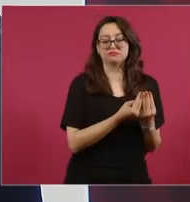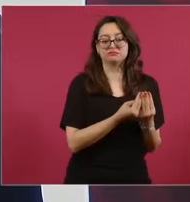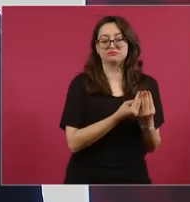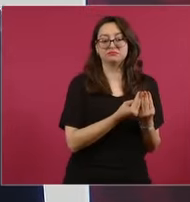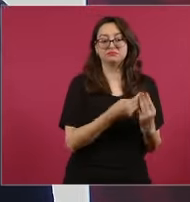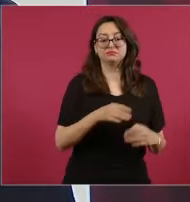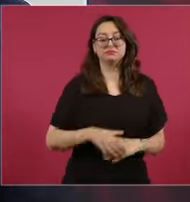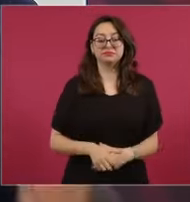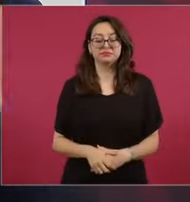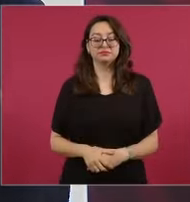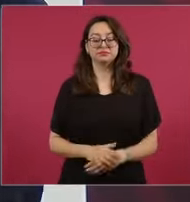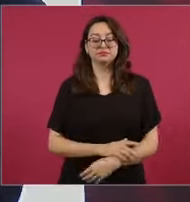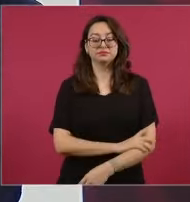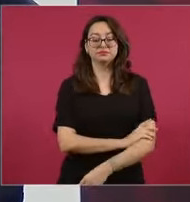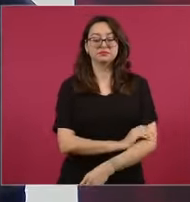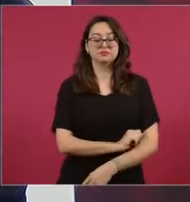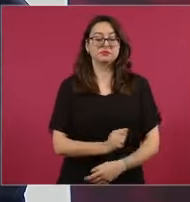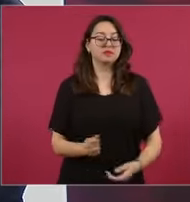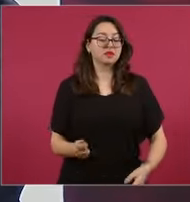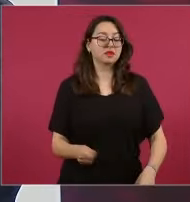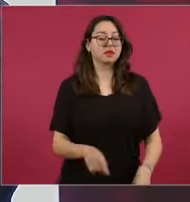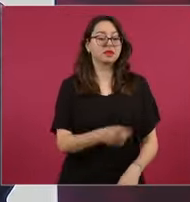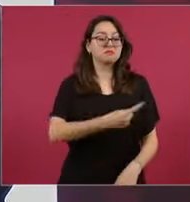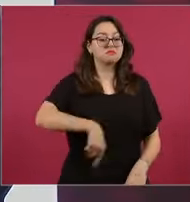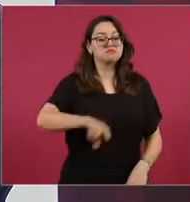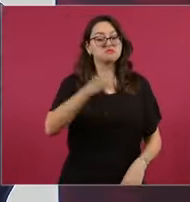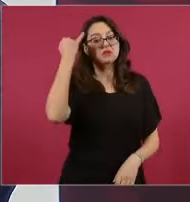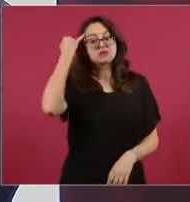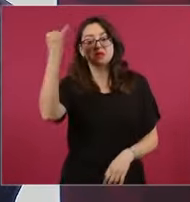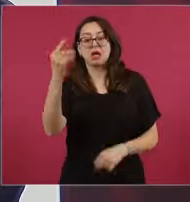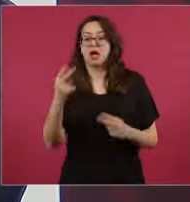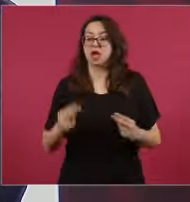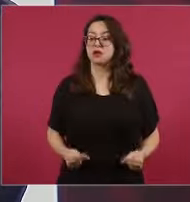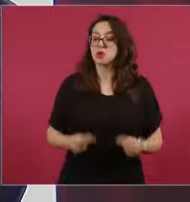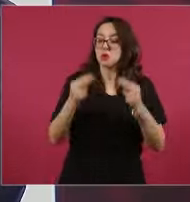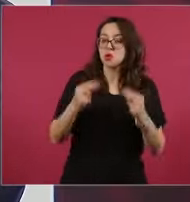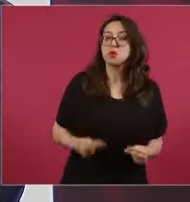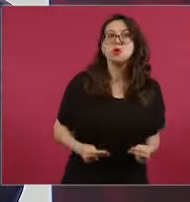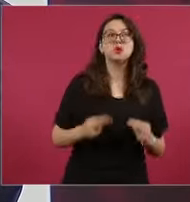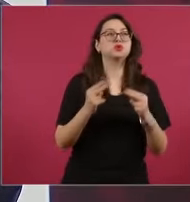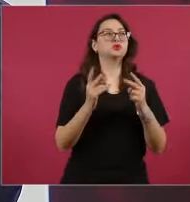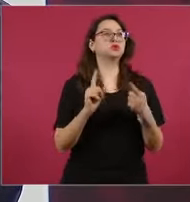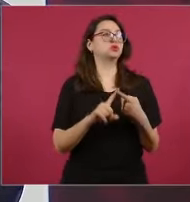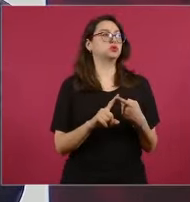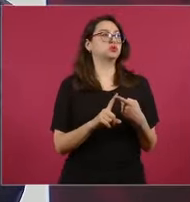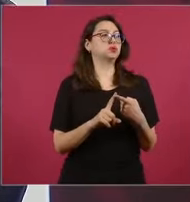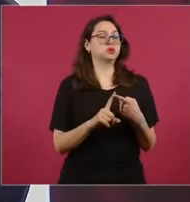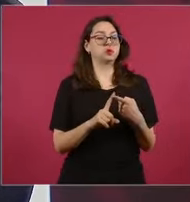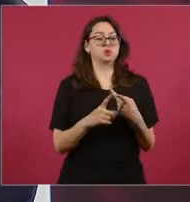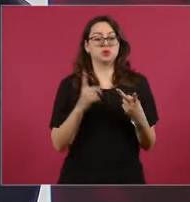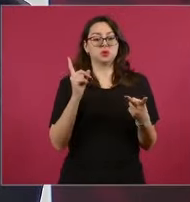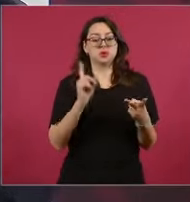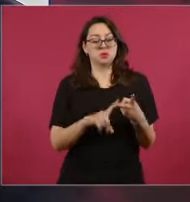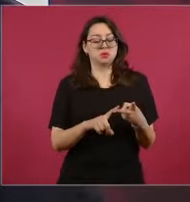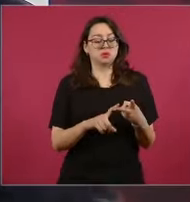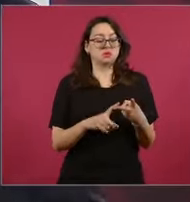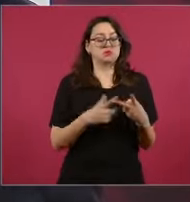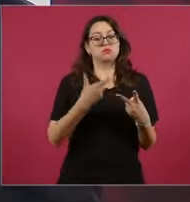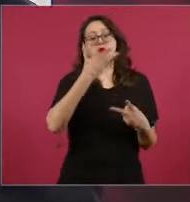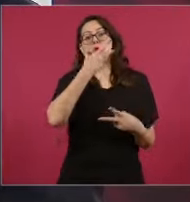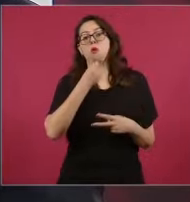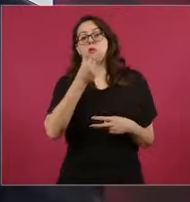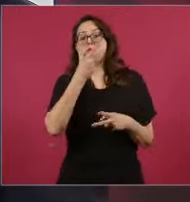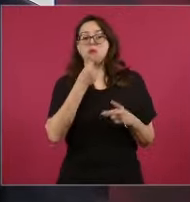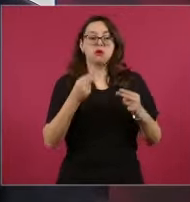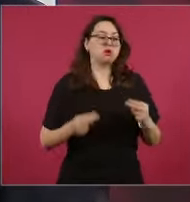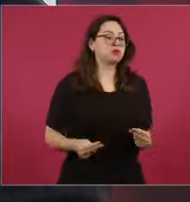Y le llamaban a eso negocio, y se autodenominaban hombres de